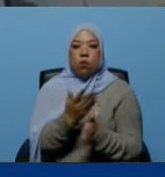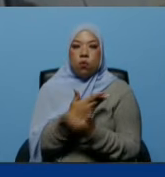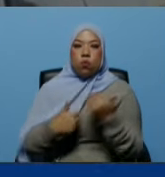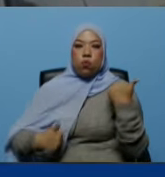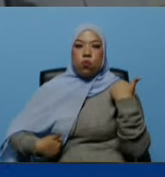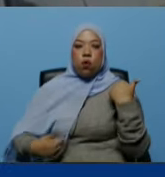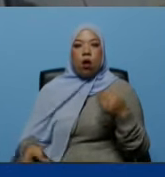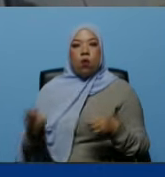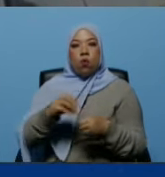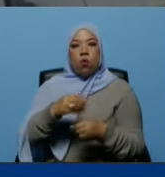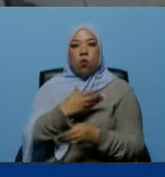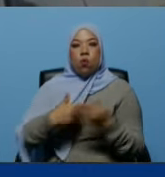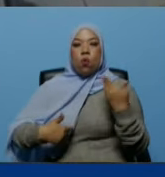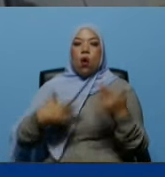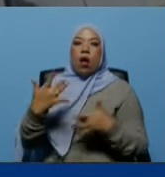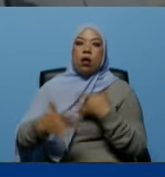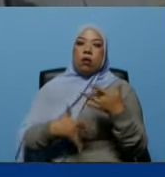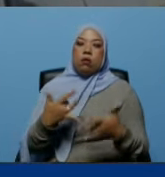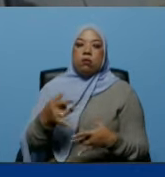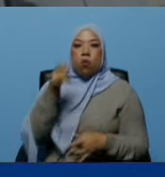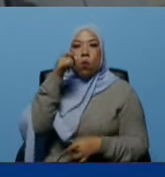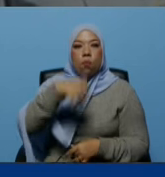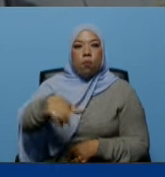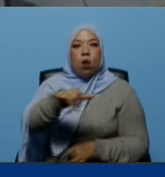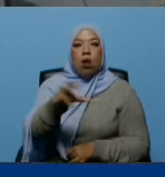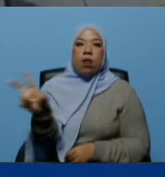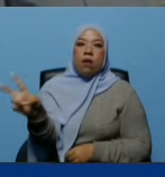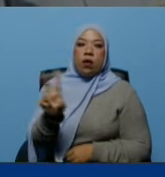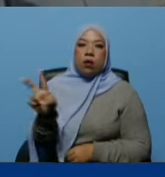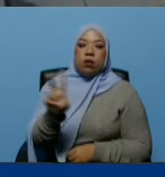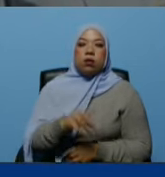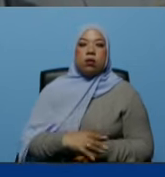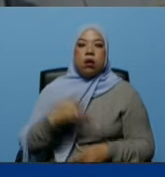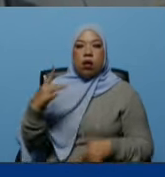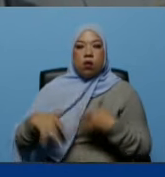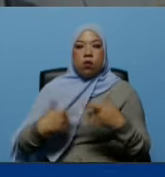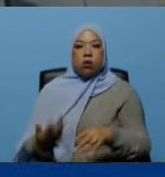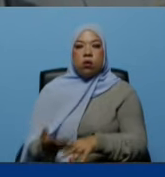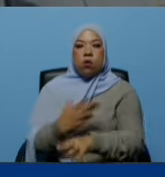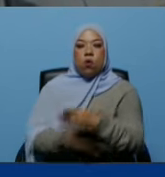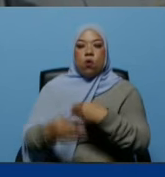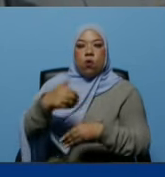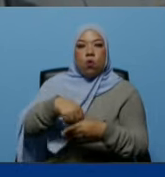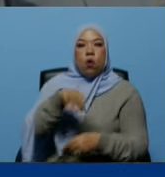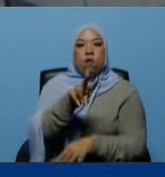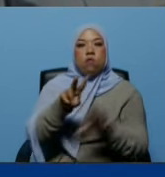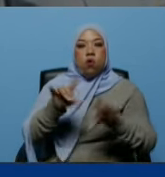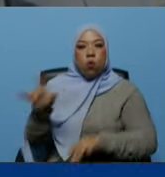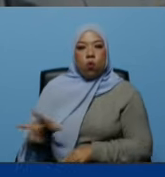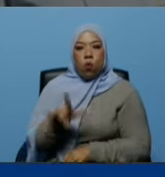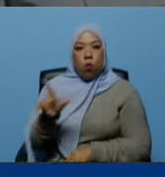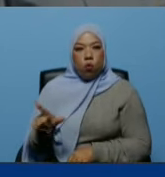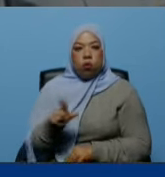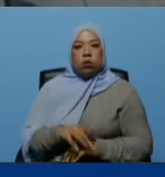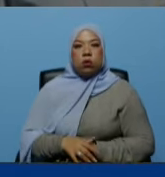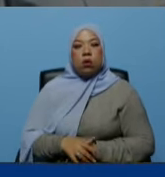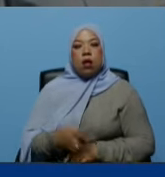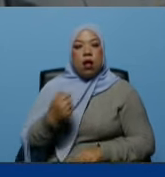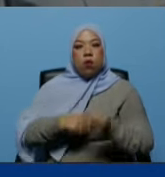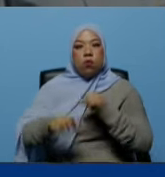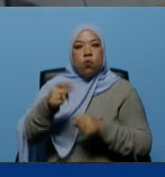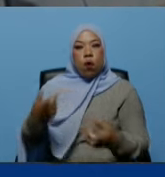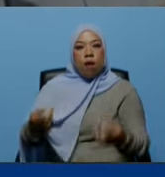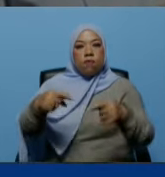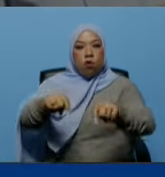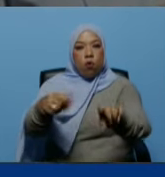reelecto y ratificado por el pueblo venezolano en las anteriores elecciones del 28 de julio venciendo el